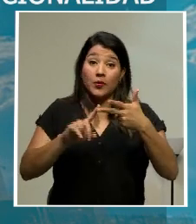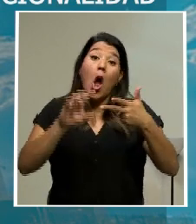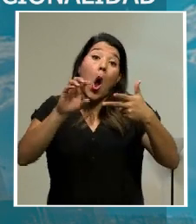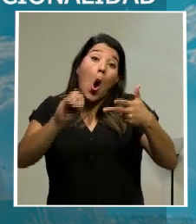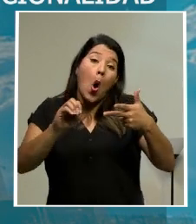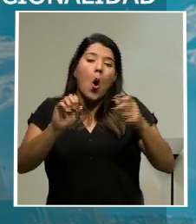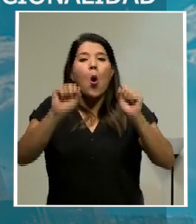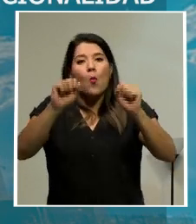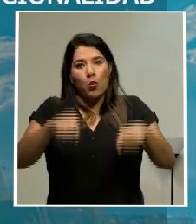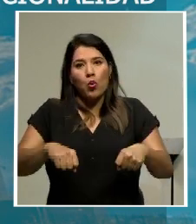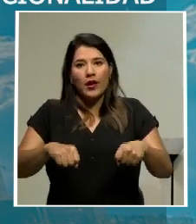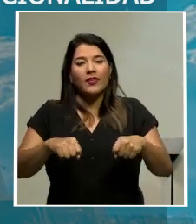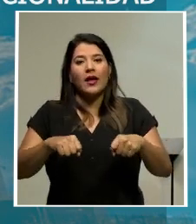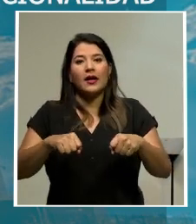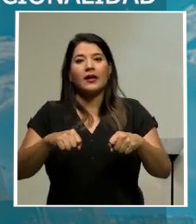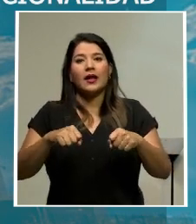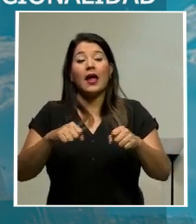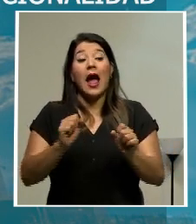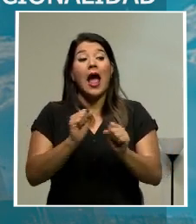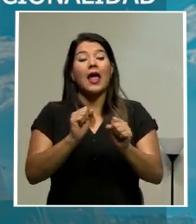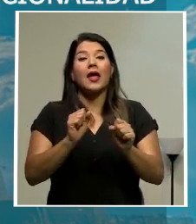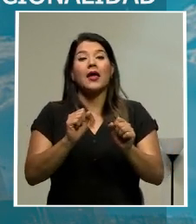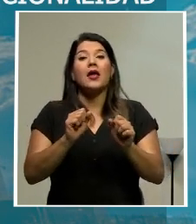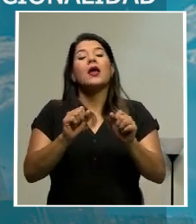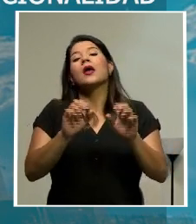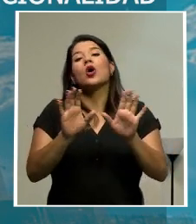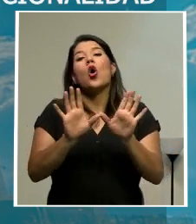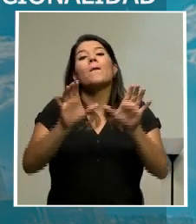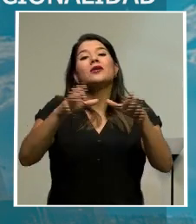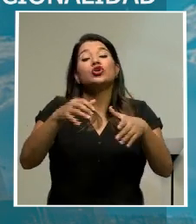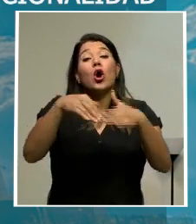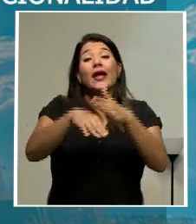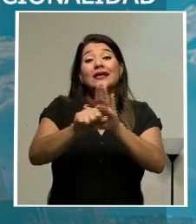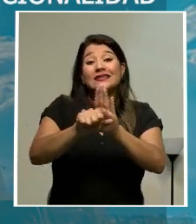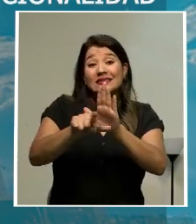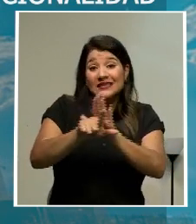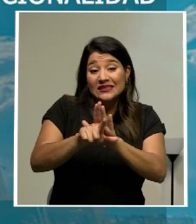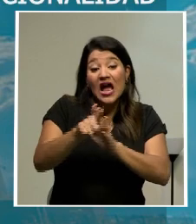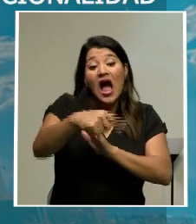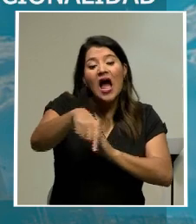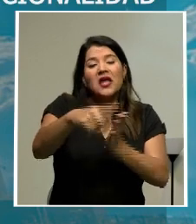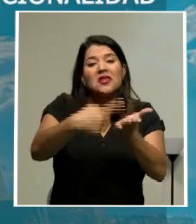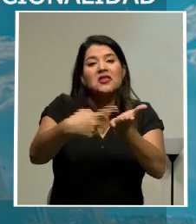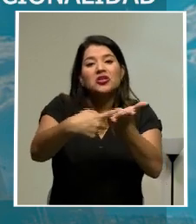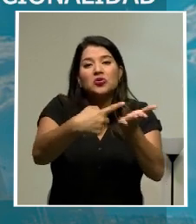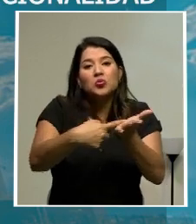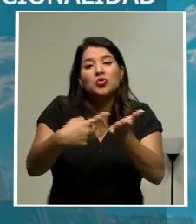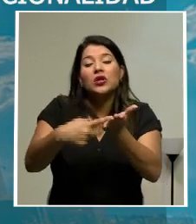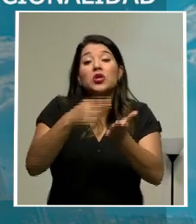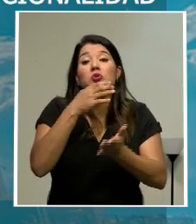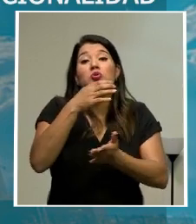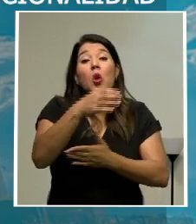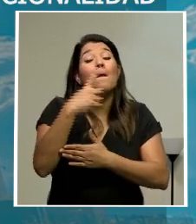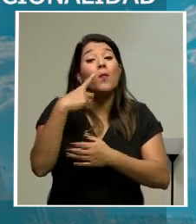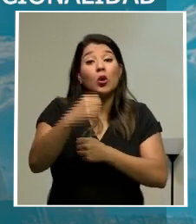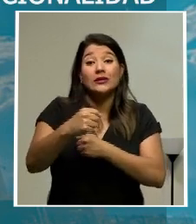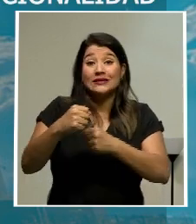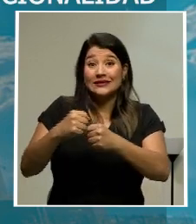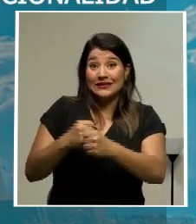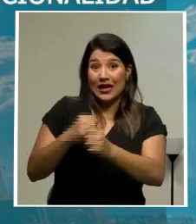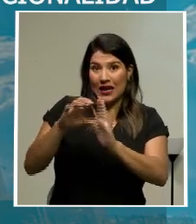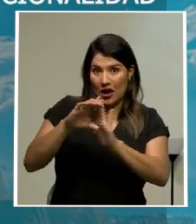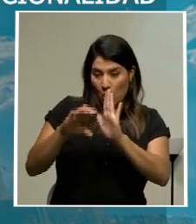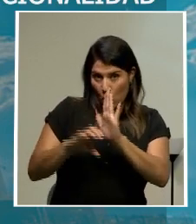a comisión para que sea en el seno de este donde se discutan los cambios apuntados por los magistrados. Y acá